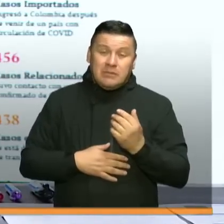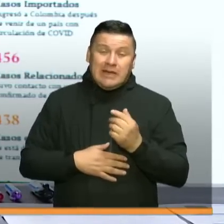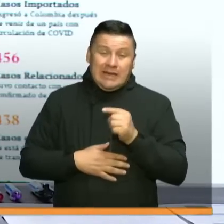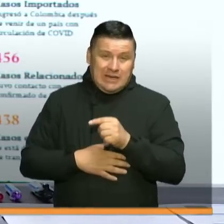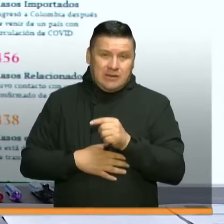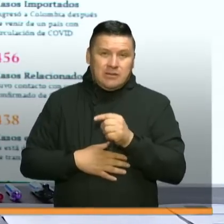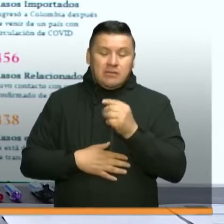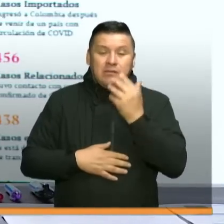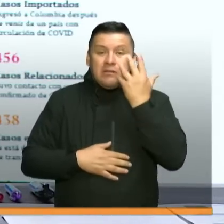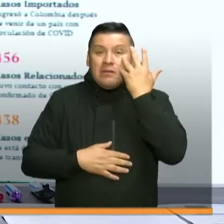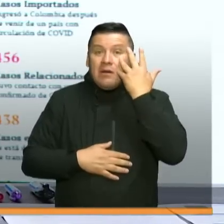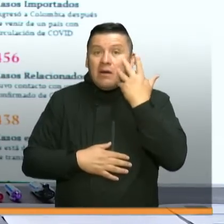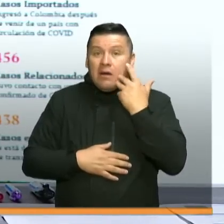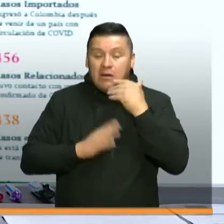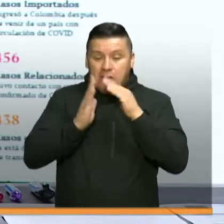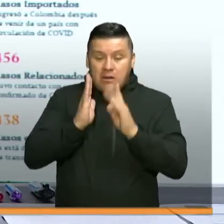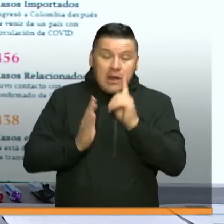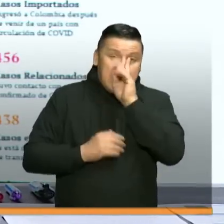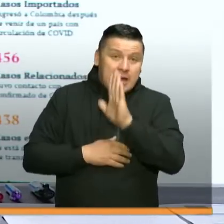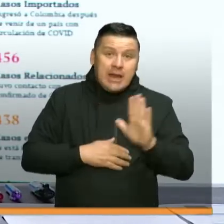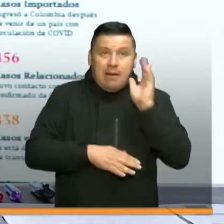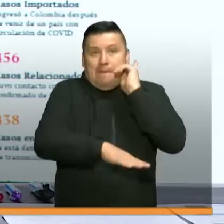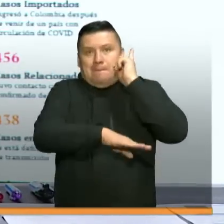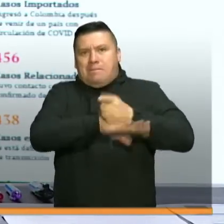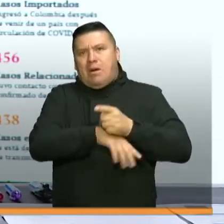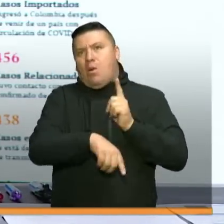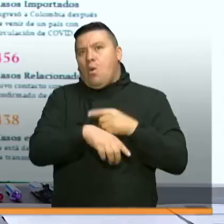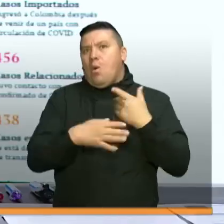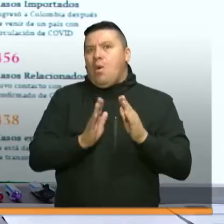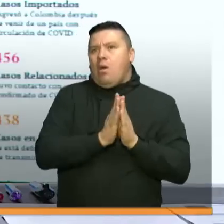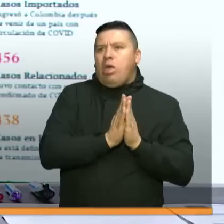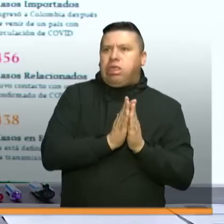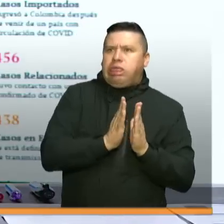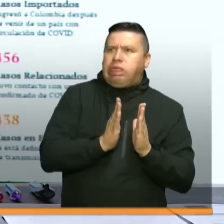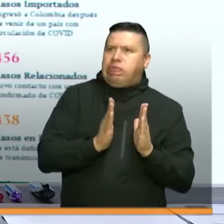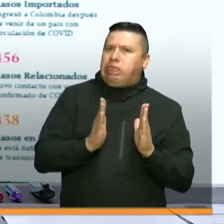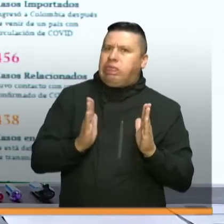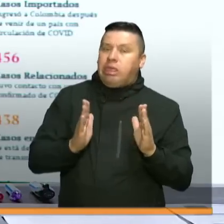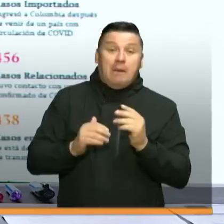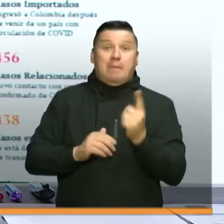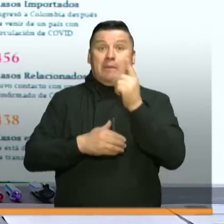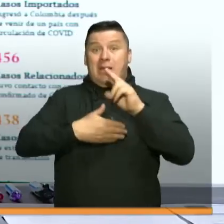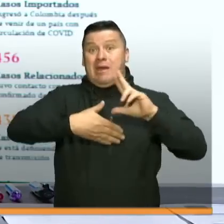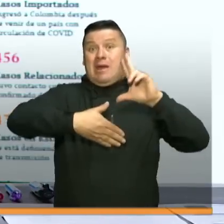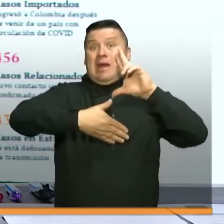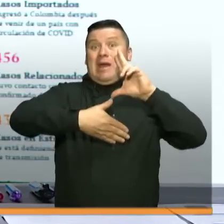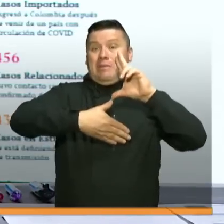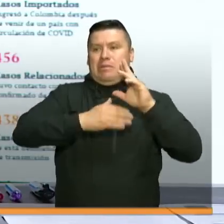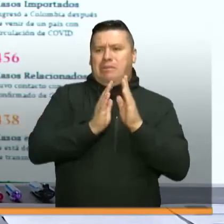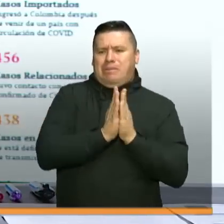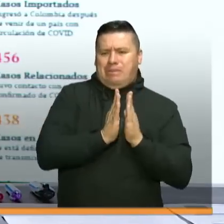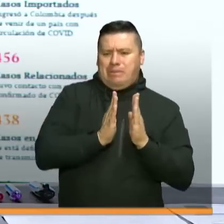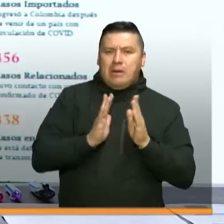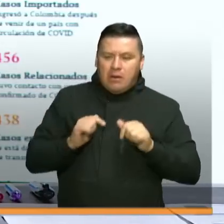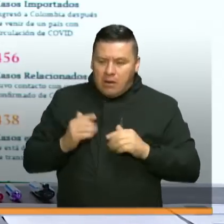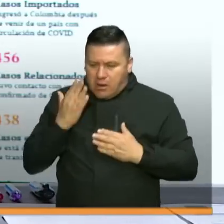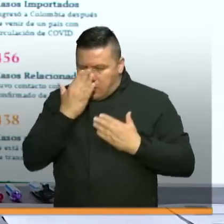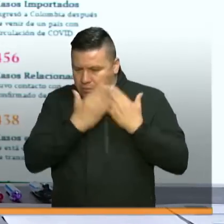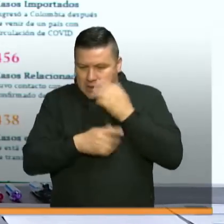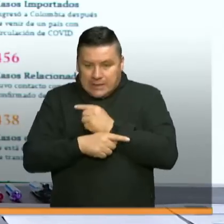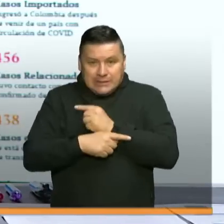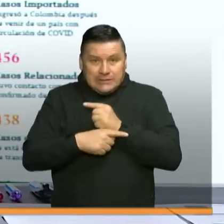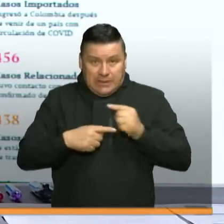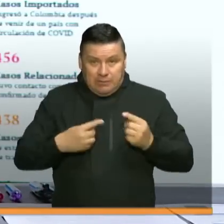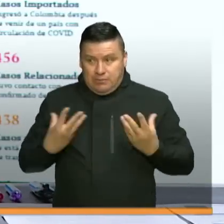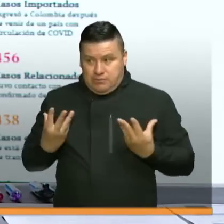esta cuarentena nacional, que es una de las más largas que se ha visto hasta ahora en América Latina y que estamos valorando esta semana